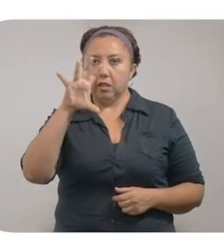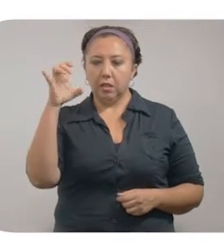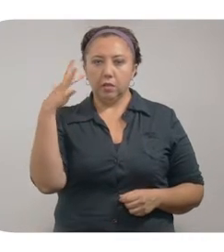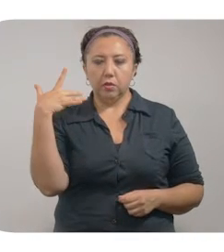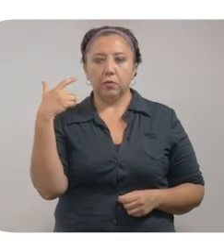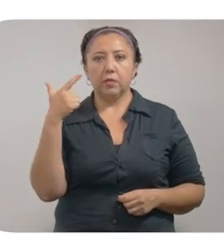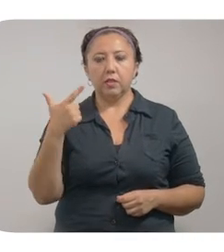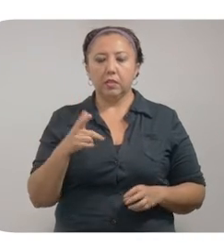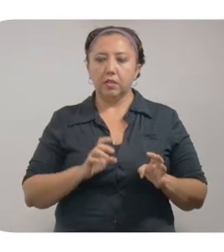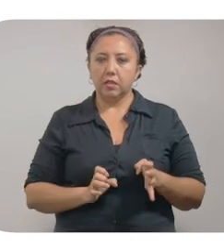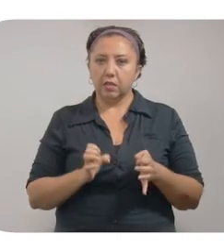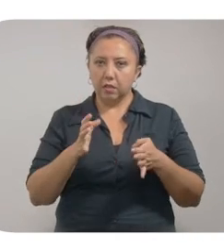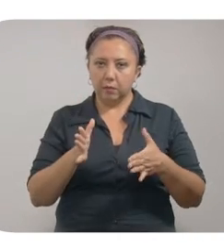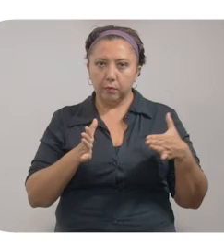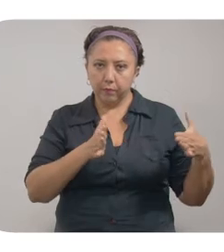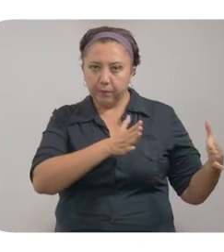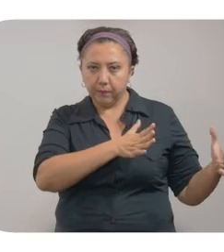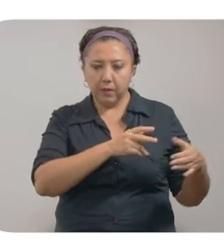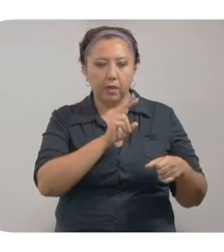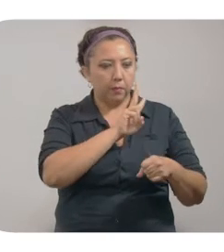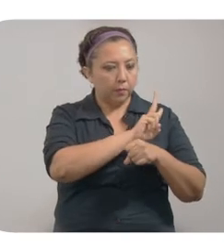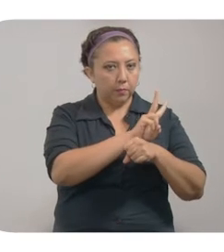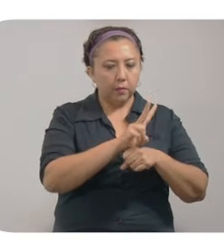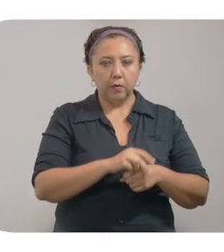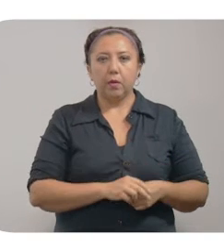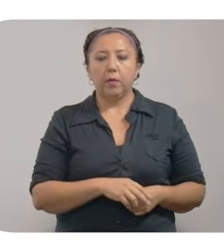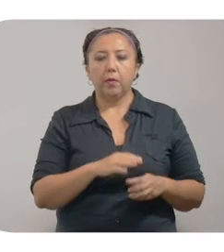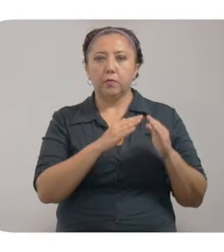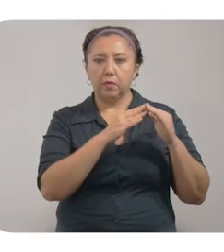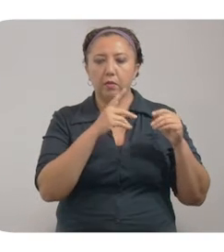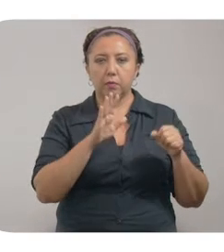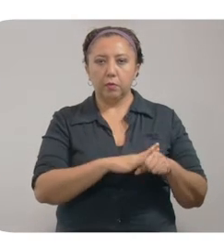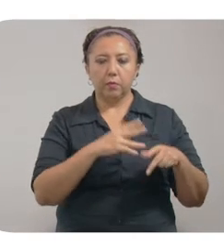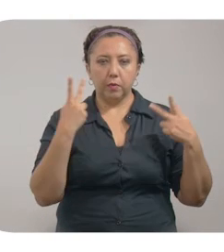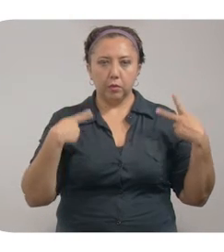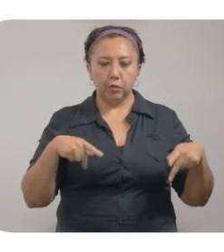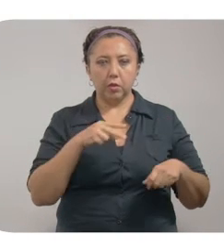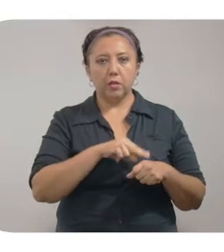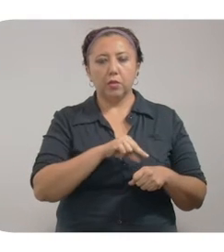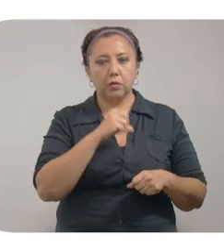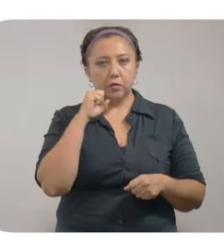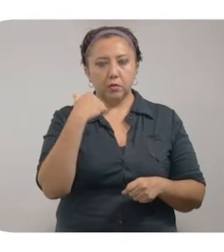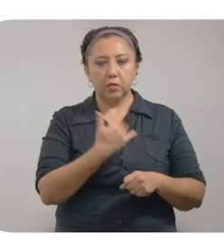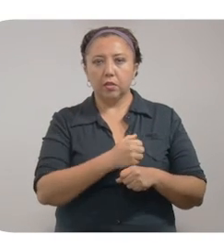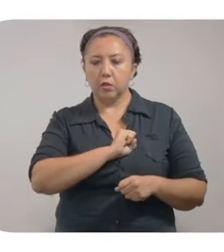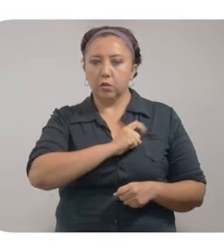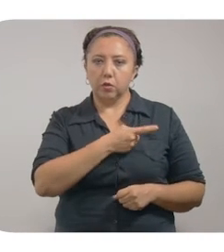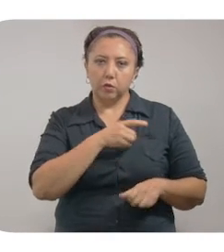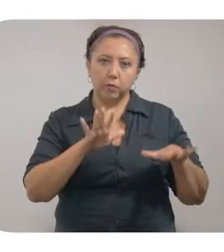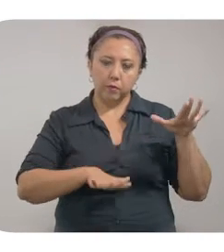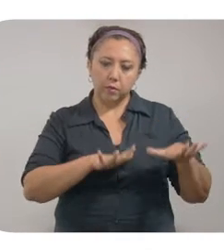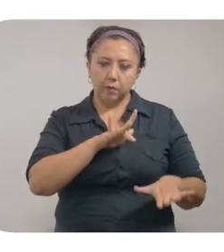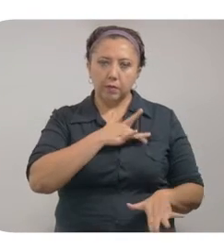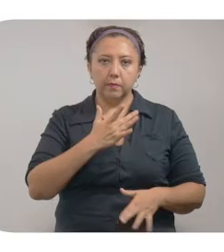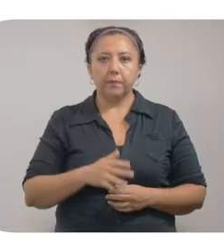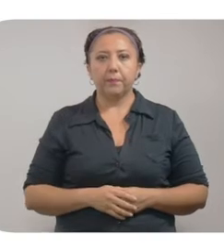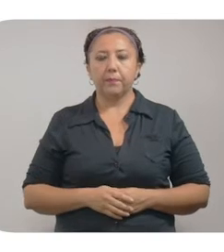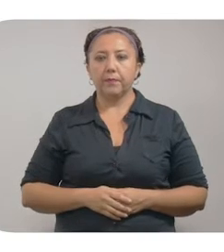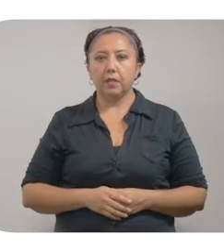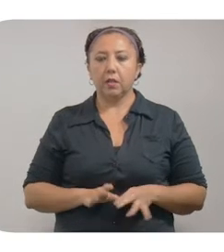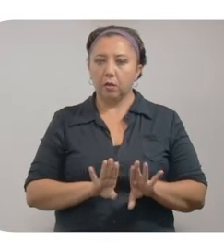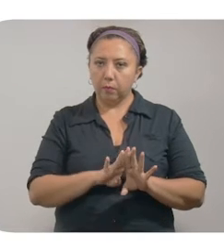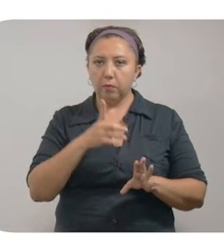557 están estables, aislados, monitoreados constantemente por personal médico de la Secretaría de Salud. Presentan síntomas leves.